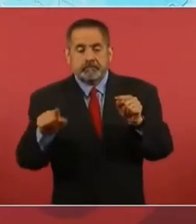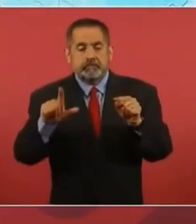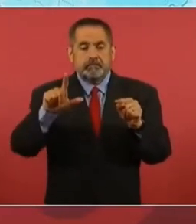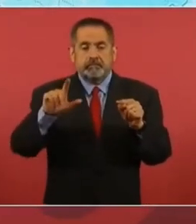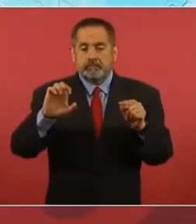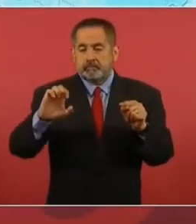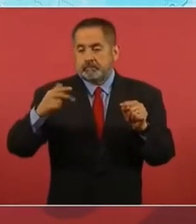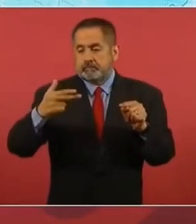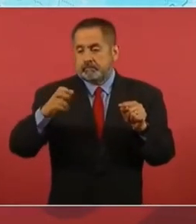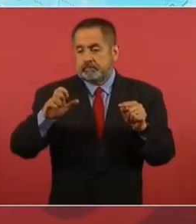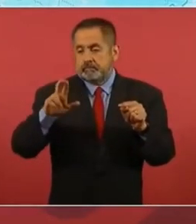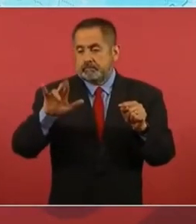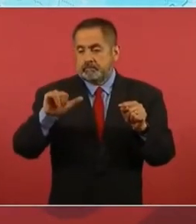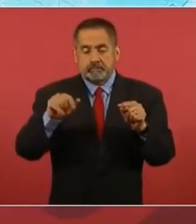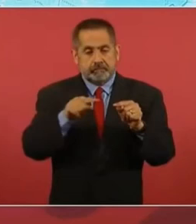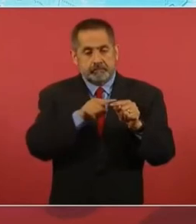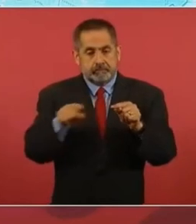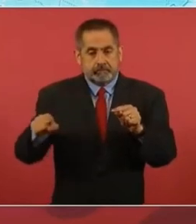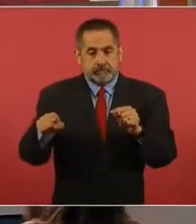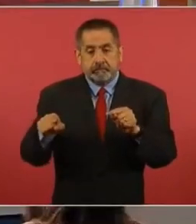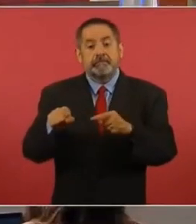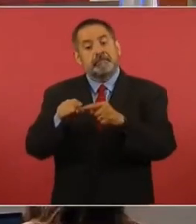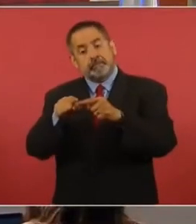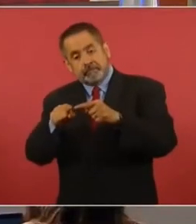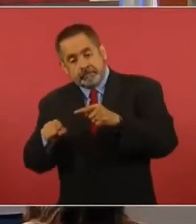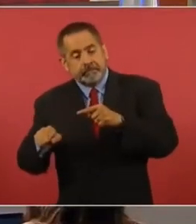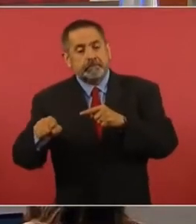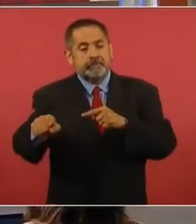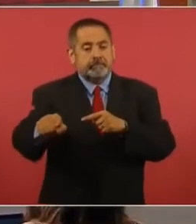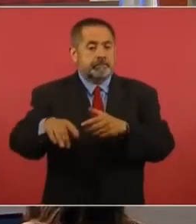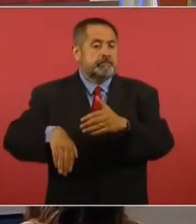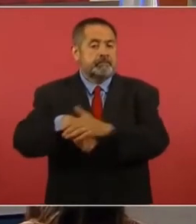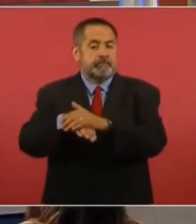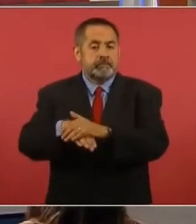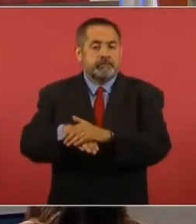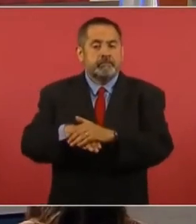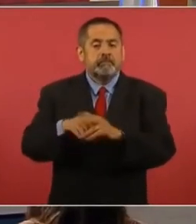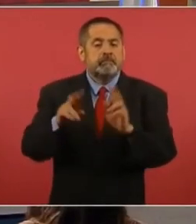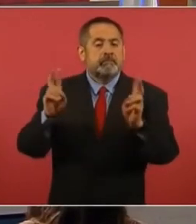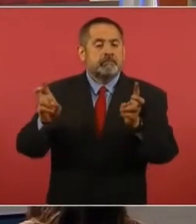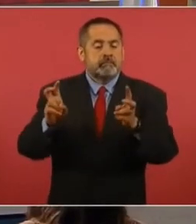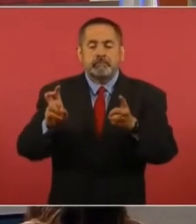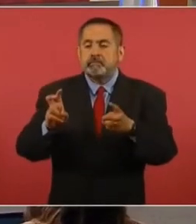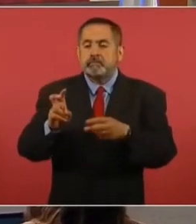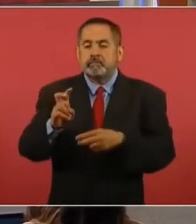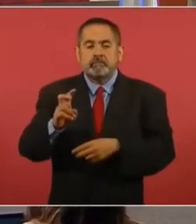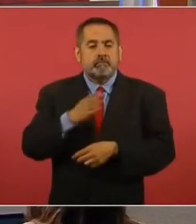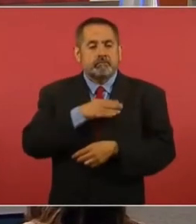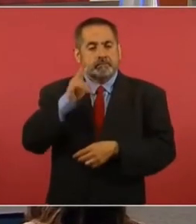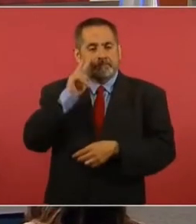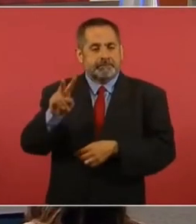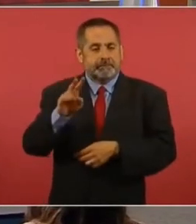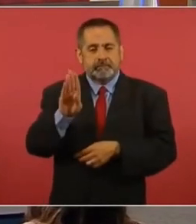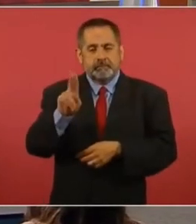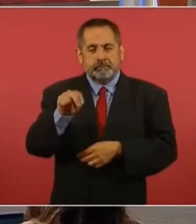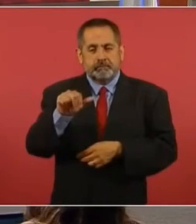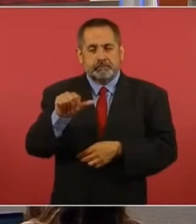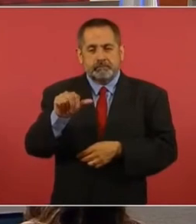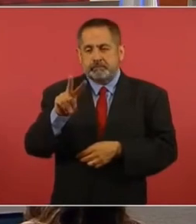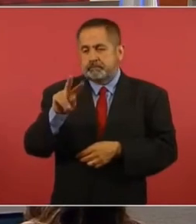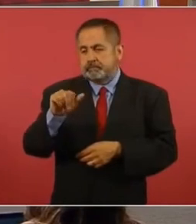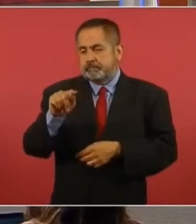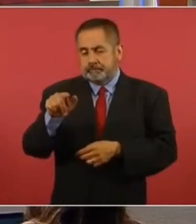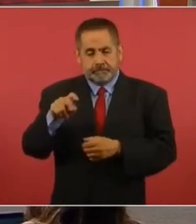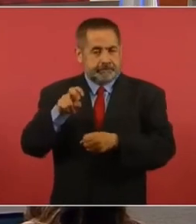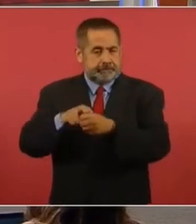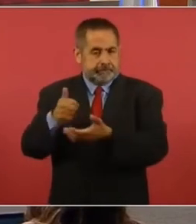para llegar a Buenavista, aquí, al centro, y poder ir al